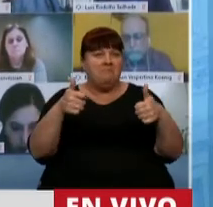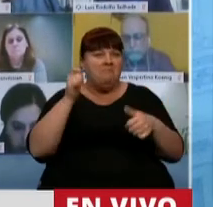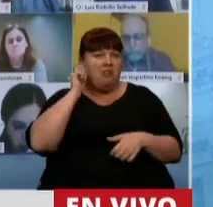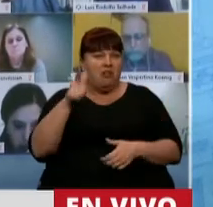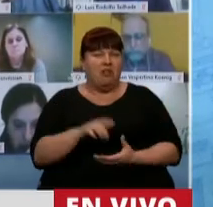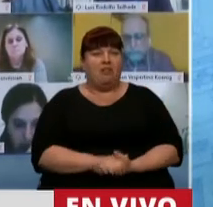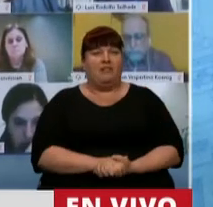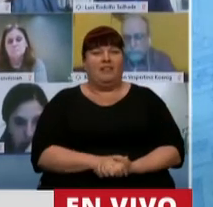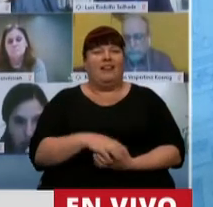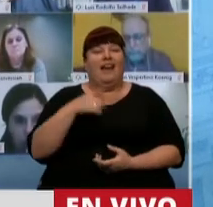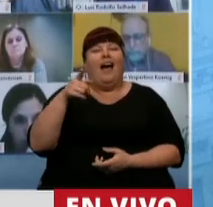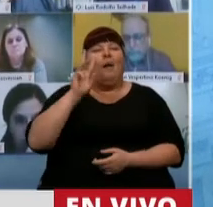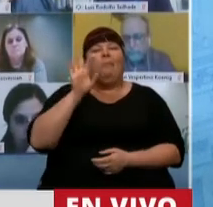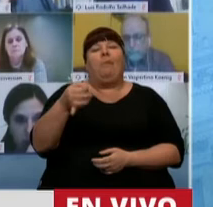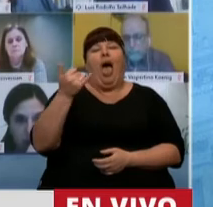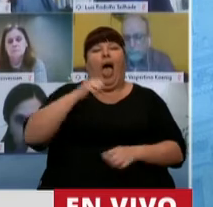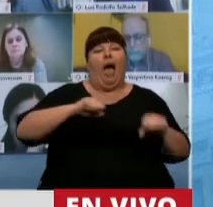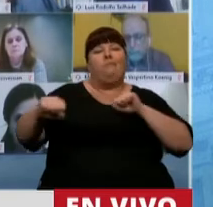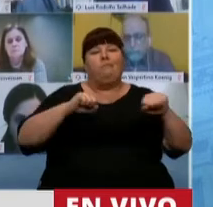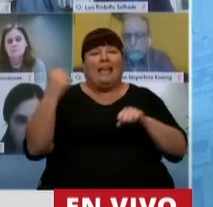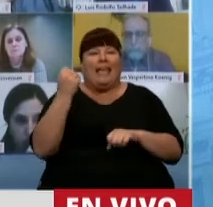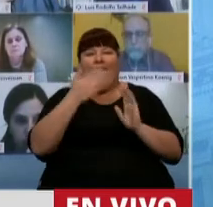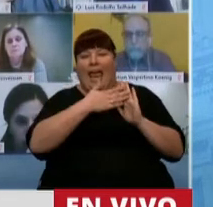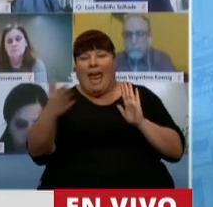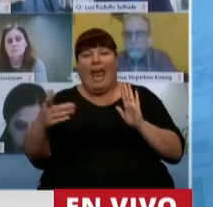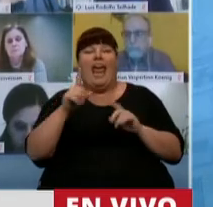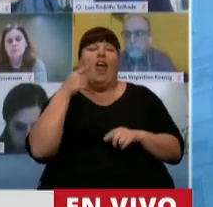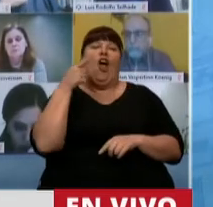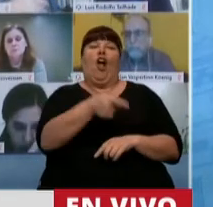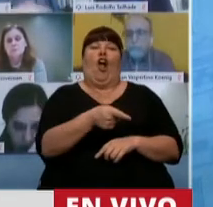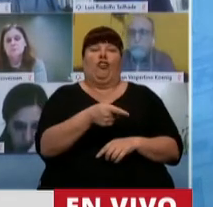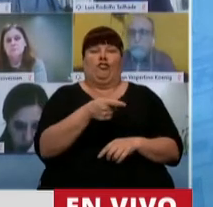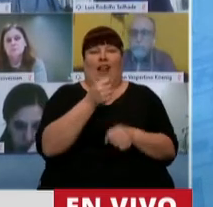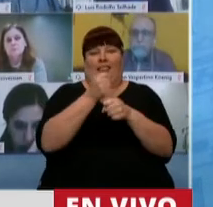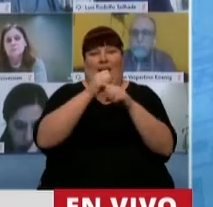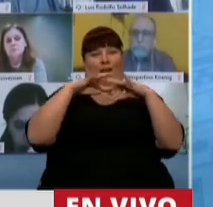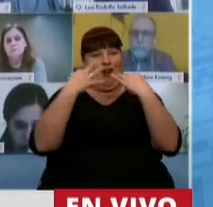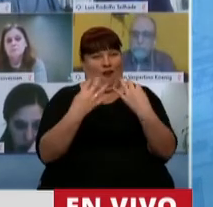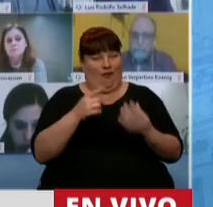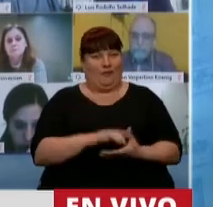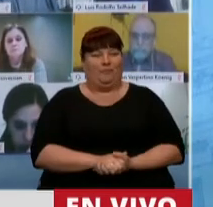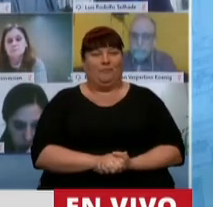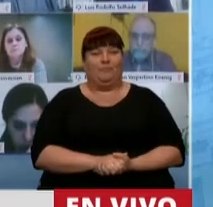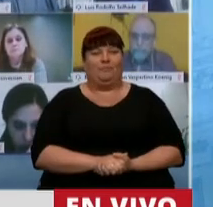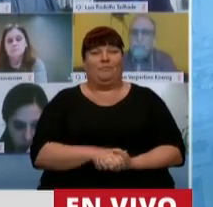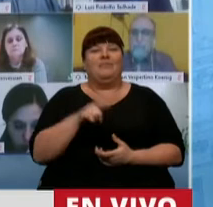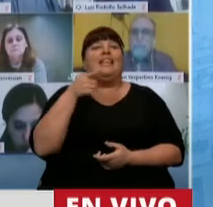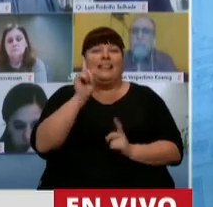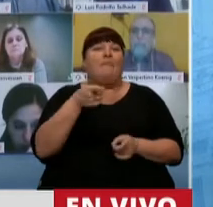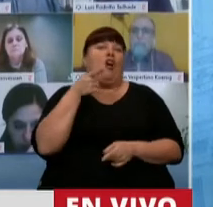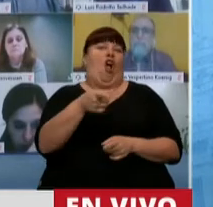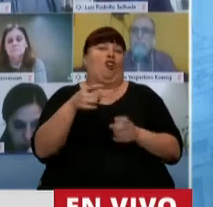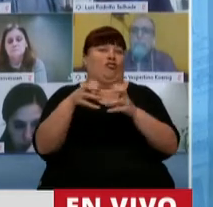se intentó llevar a cabo y tratando de deslegitimar este tratamiento